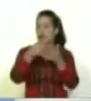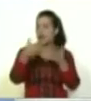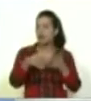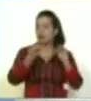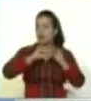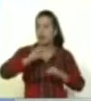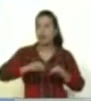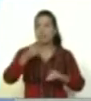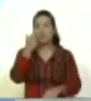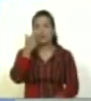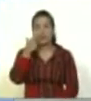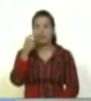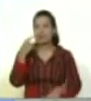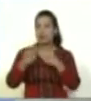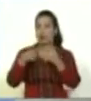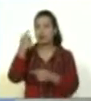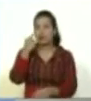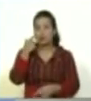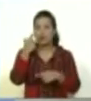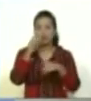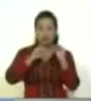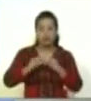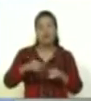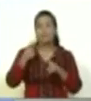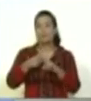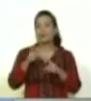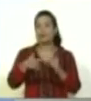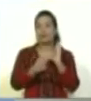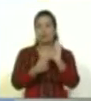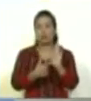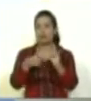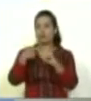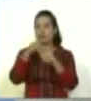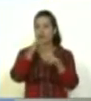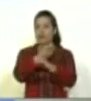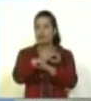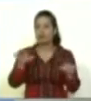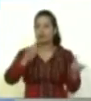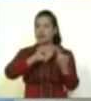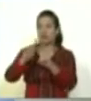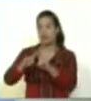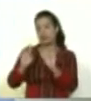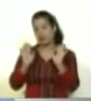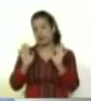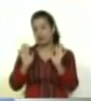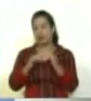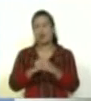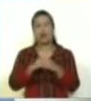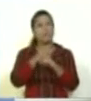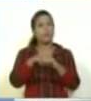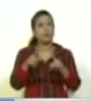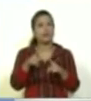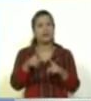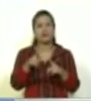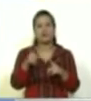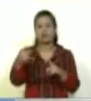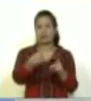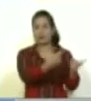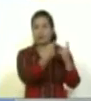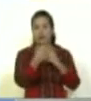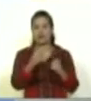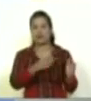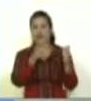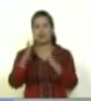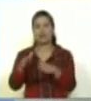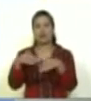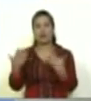de la cotidianidad permanentemente. Y lo refleja en sus análisis y lo difundimos por diversas plataformas. Pero, ¿con qué vamos? Que me estaba preguntando. Sí,